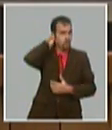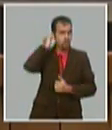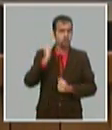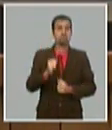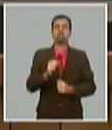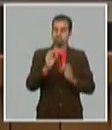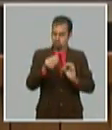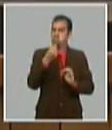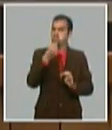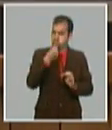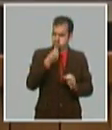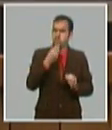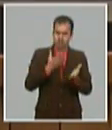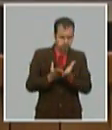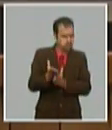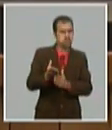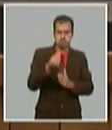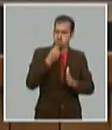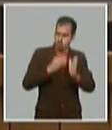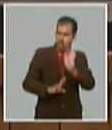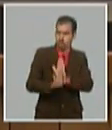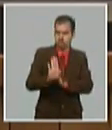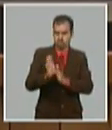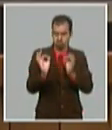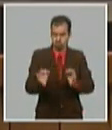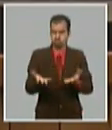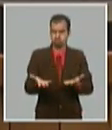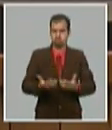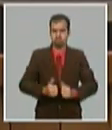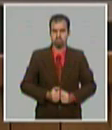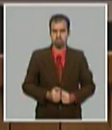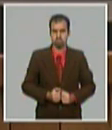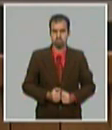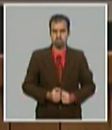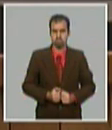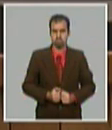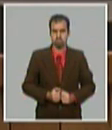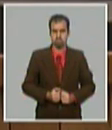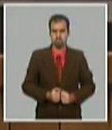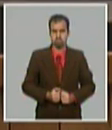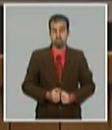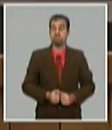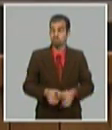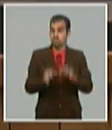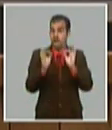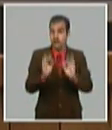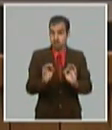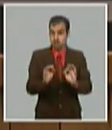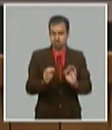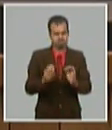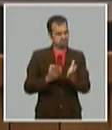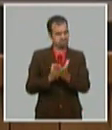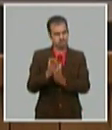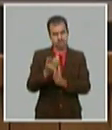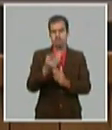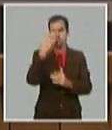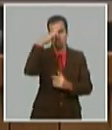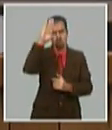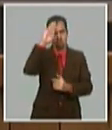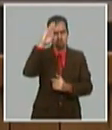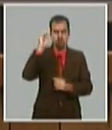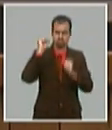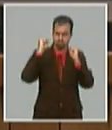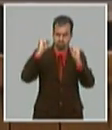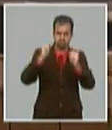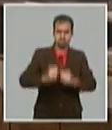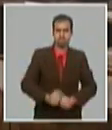se pudo que si se puede y que si se podrá así podrá latir por siempre Cuba viva muchas